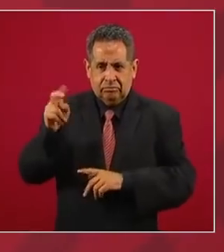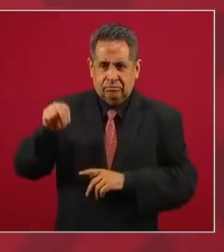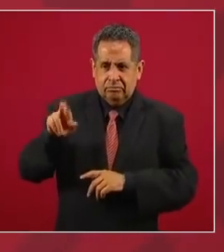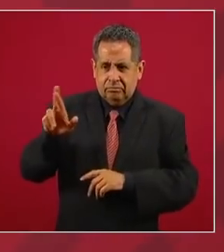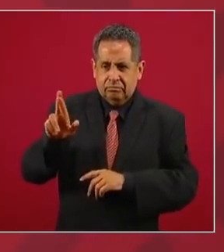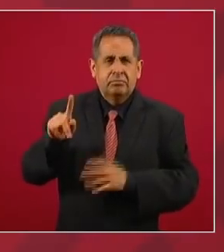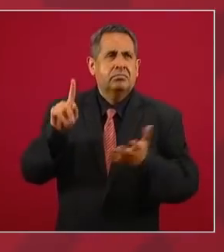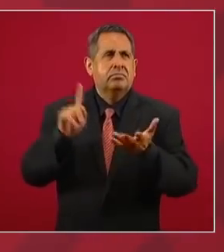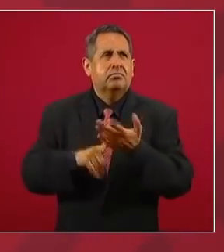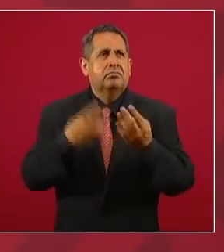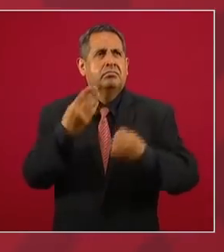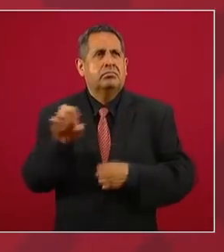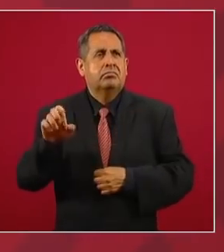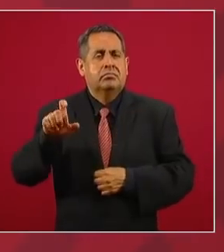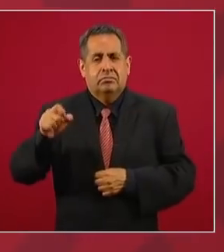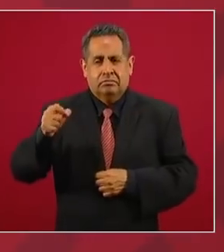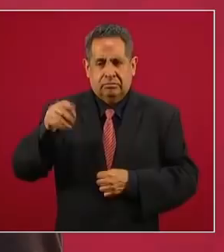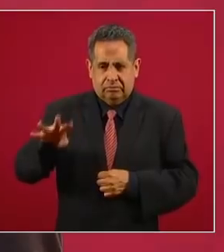1929.